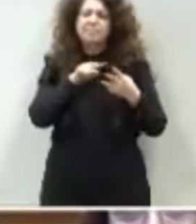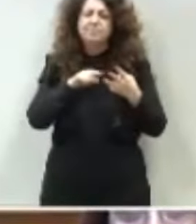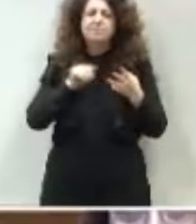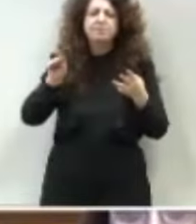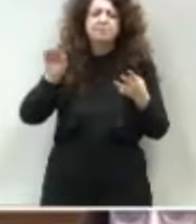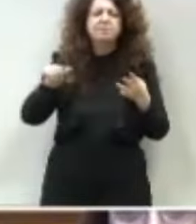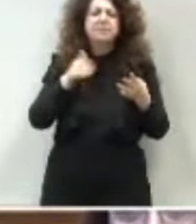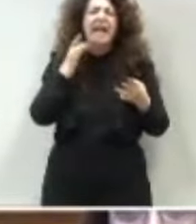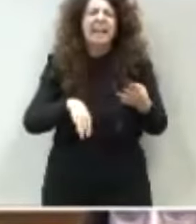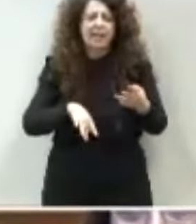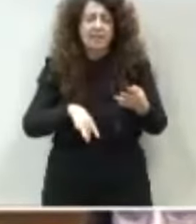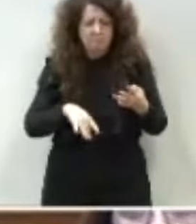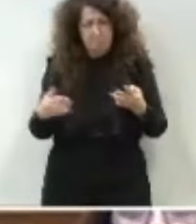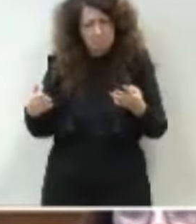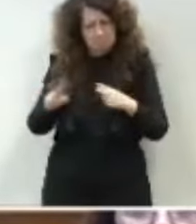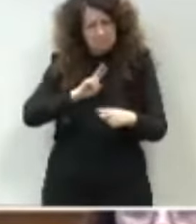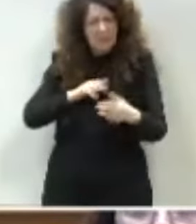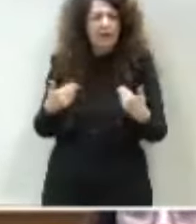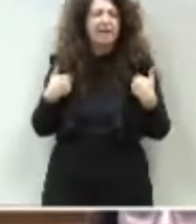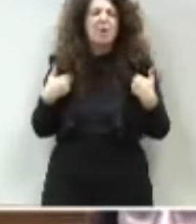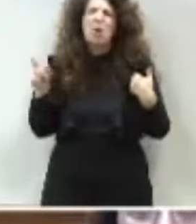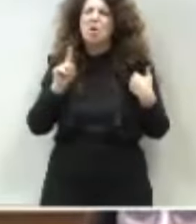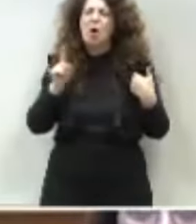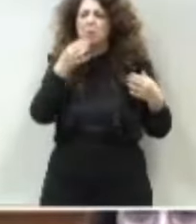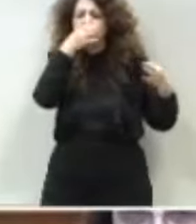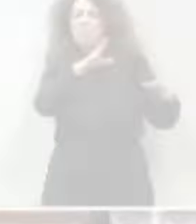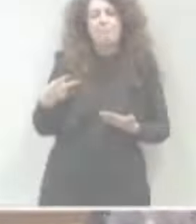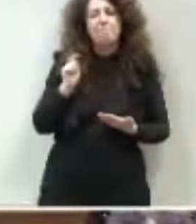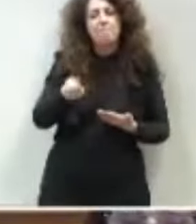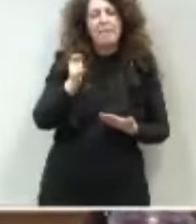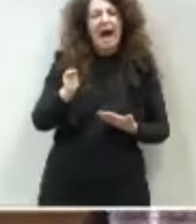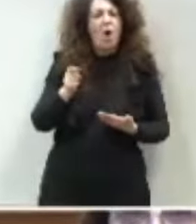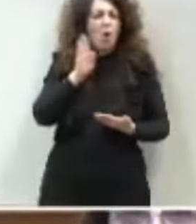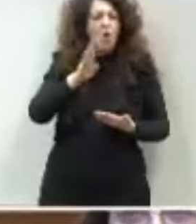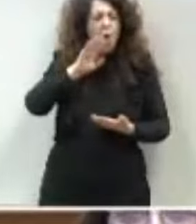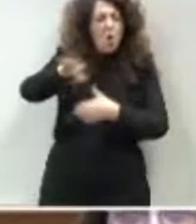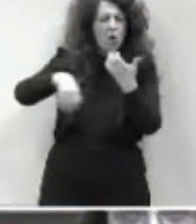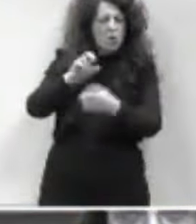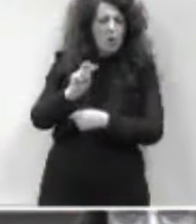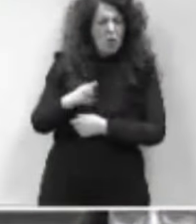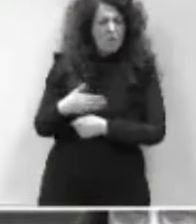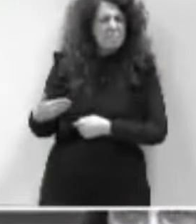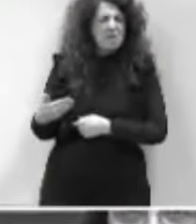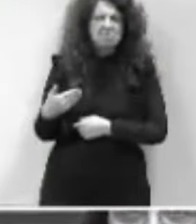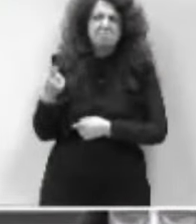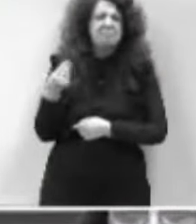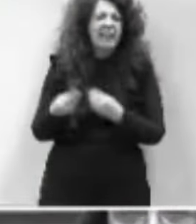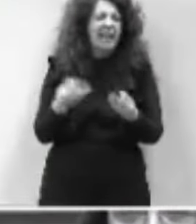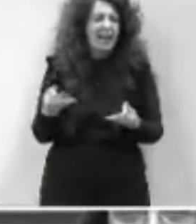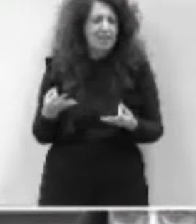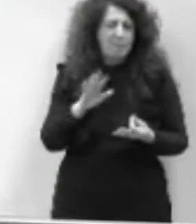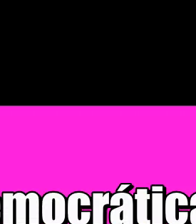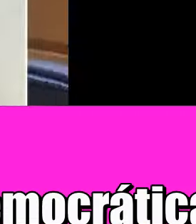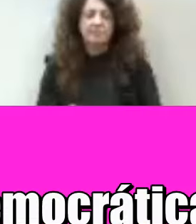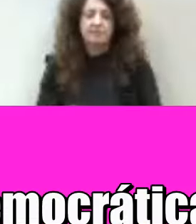su responsabilidad y no hablar de no sé qué del Partido Popular. Porque todo apunta a que usted y Sánchez